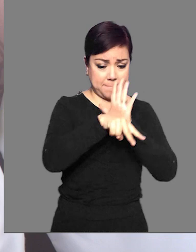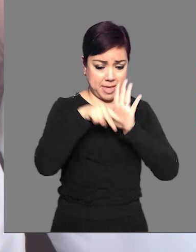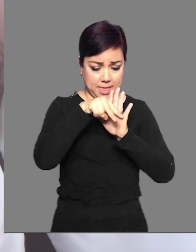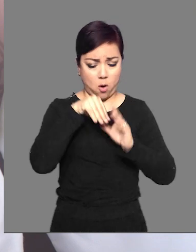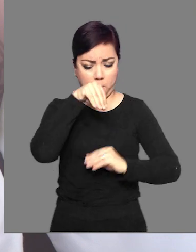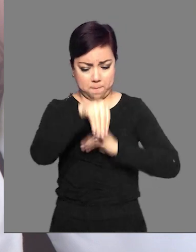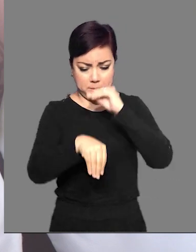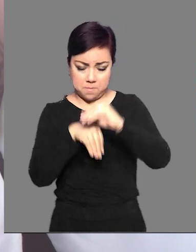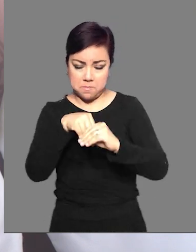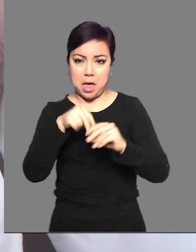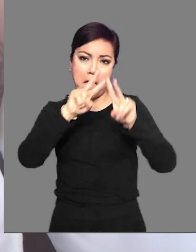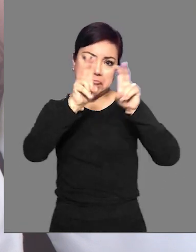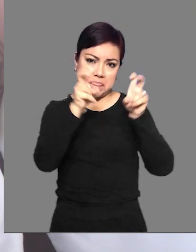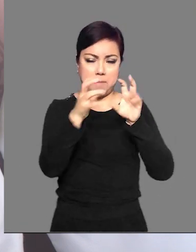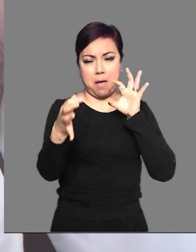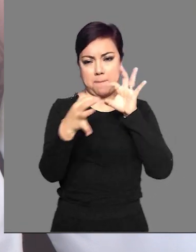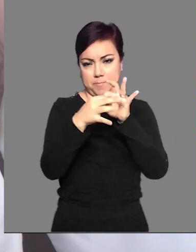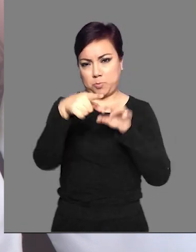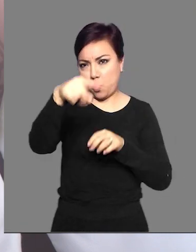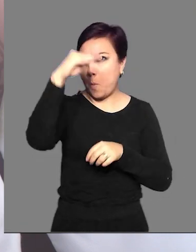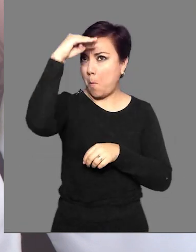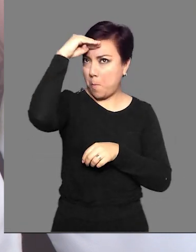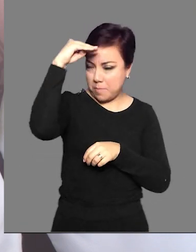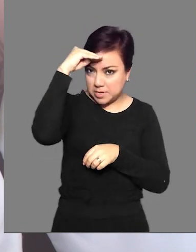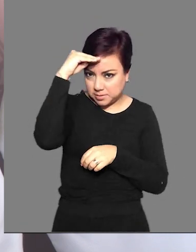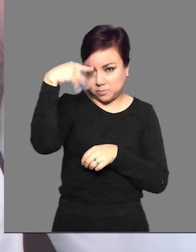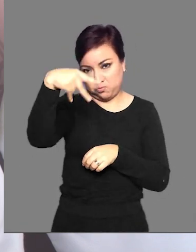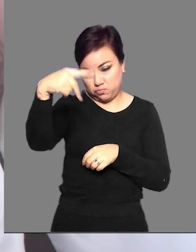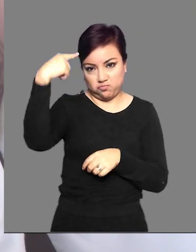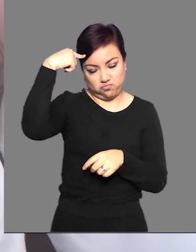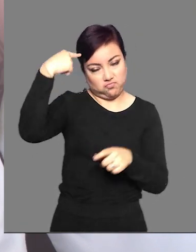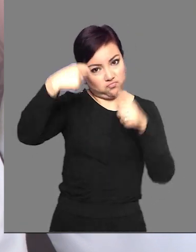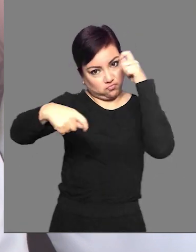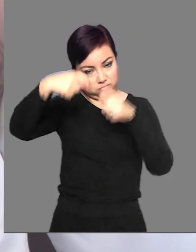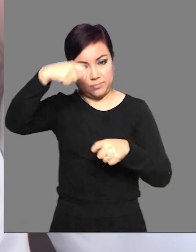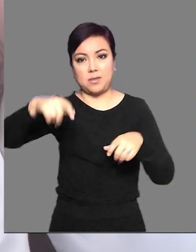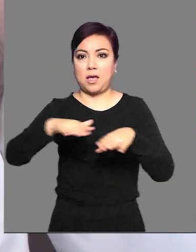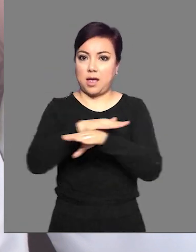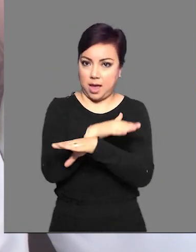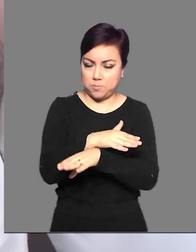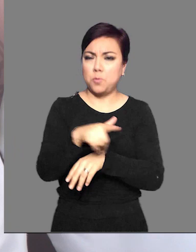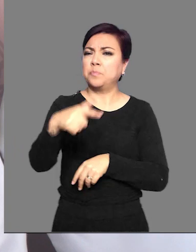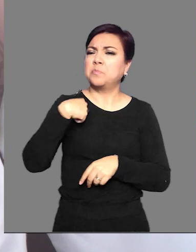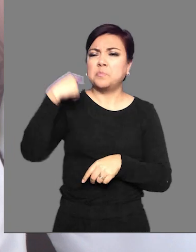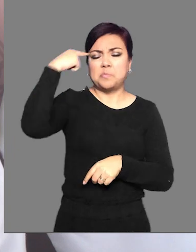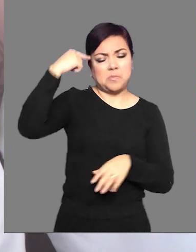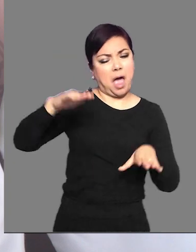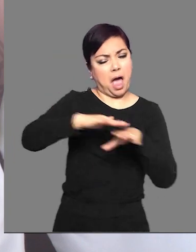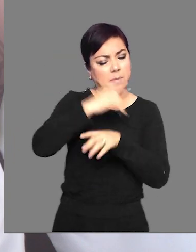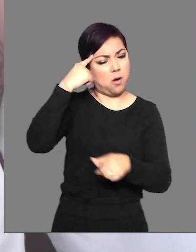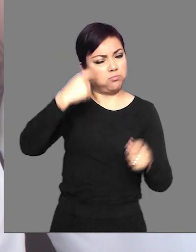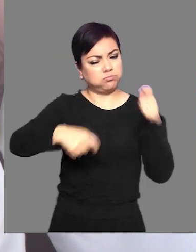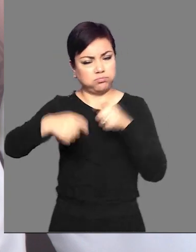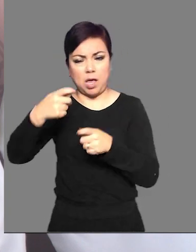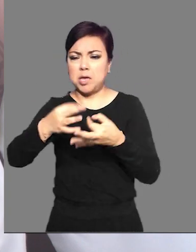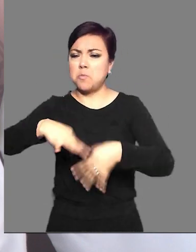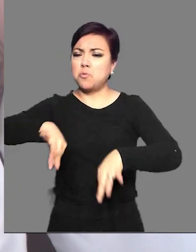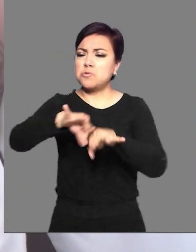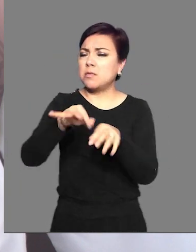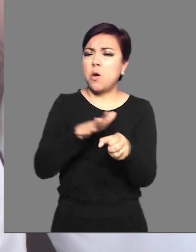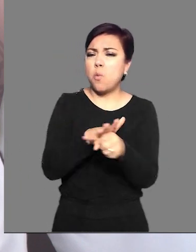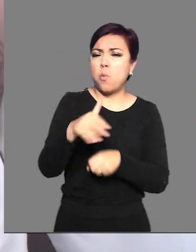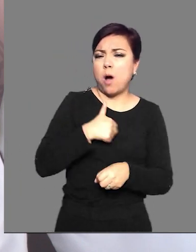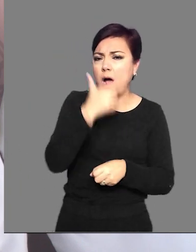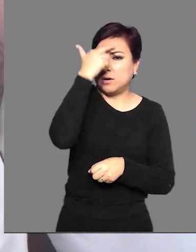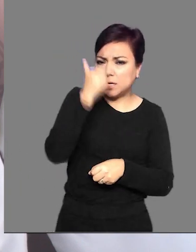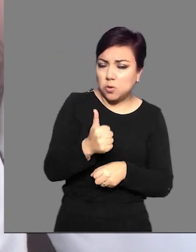a un tema que depende de ti. Renovar tu sistema de pensamiento. Cambiar tu manera de pensar es fundamental no solo